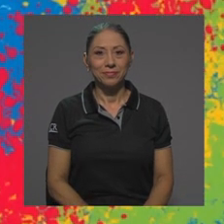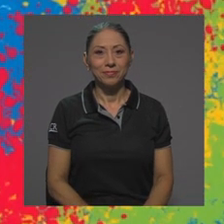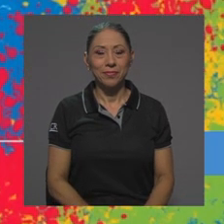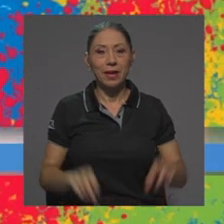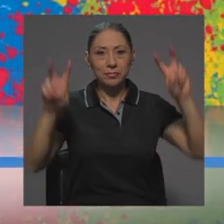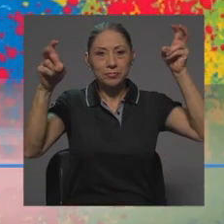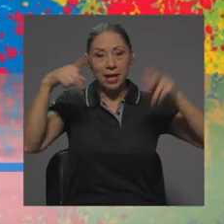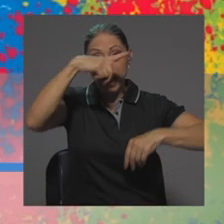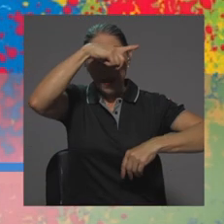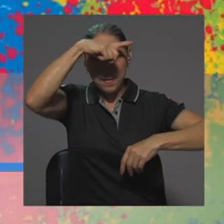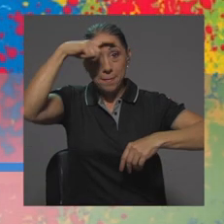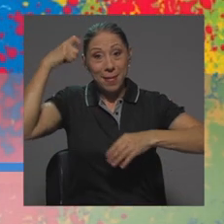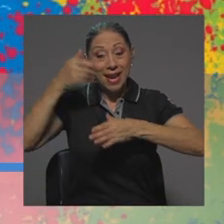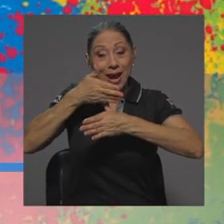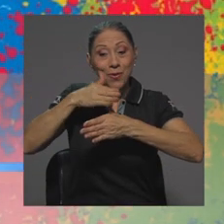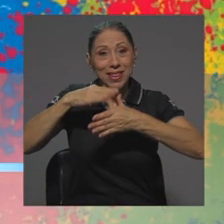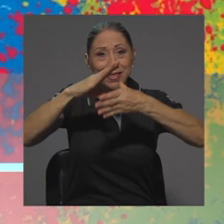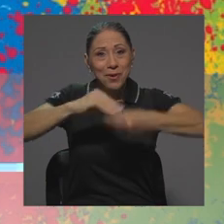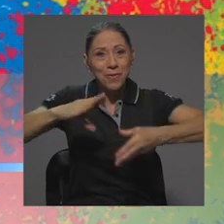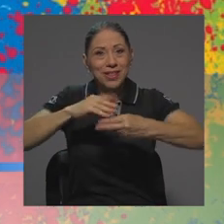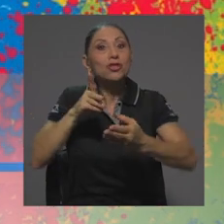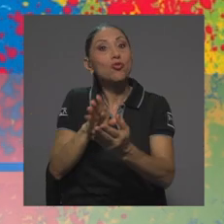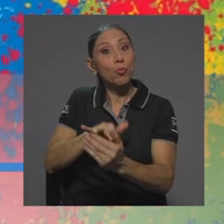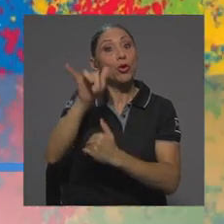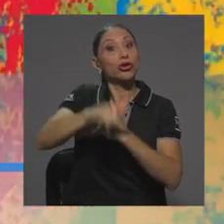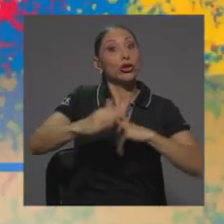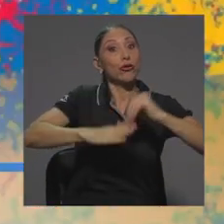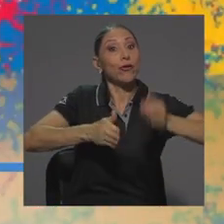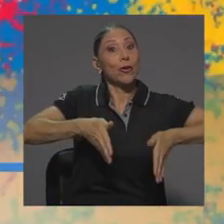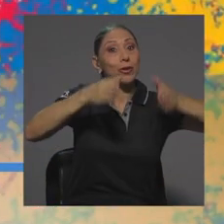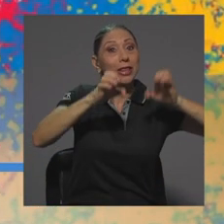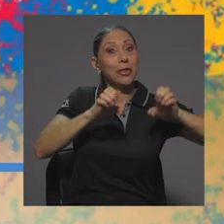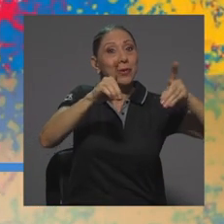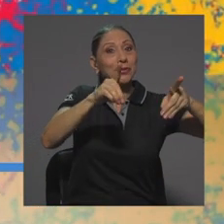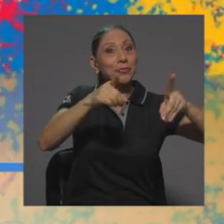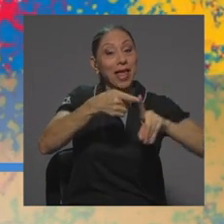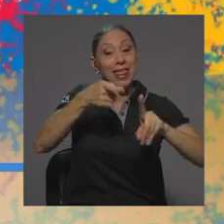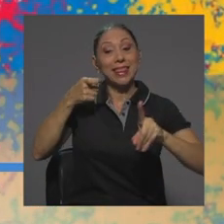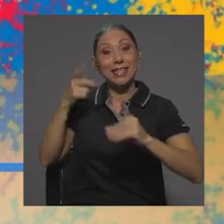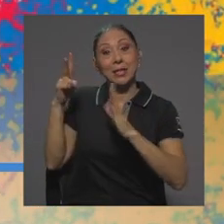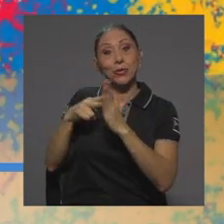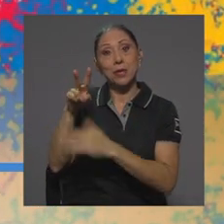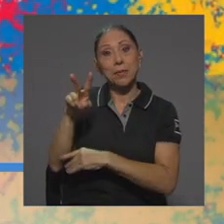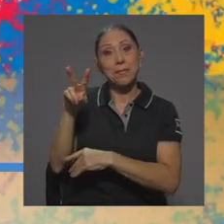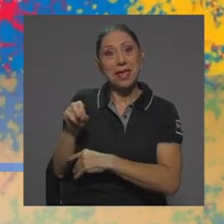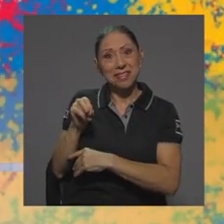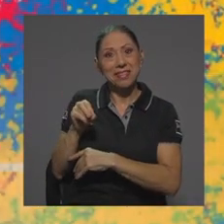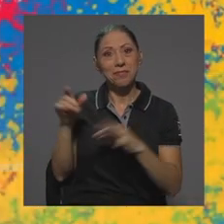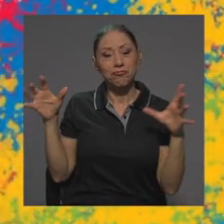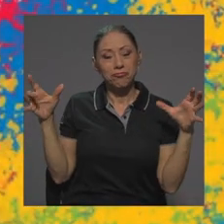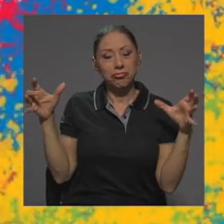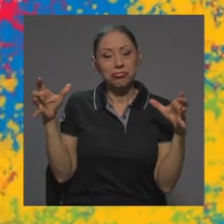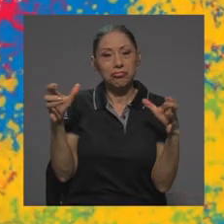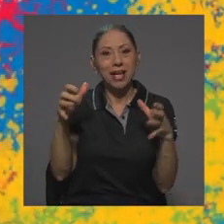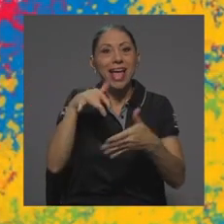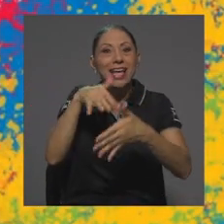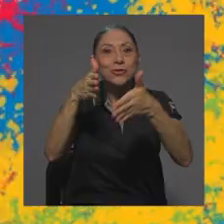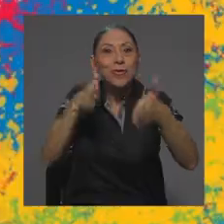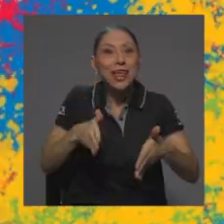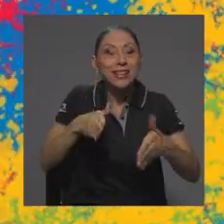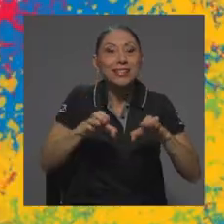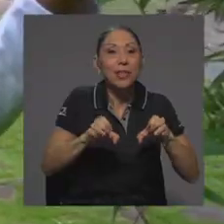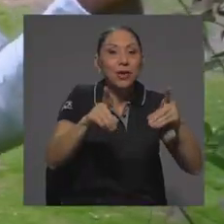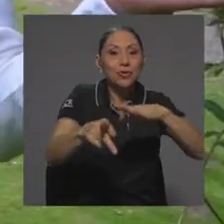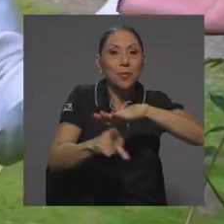Verano Entre Cuentos es un proyecto de la Facultad de Educación que desde el año 2020 reúne estudiantes de educación